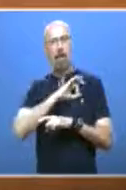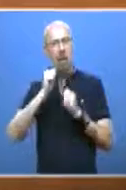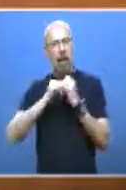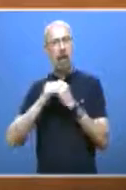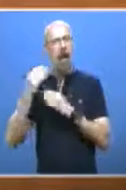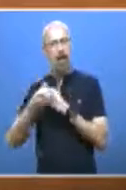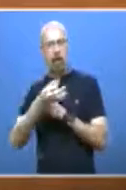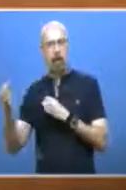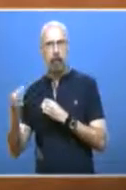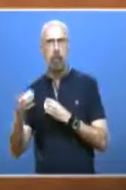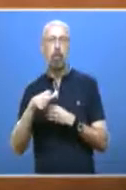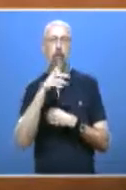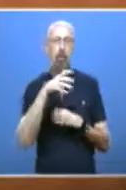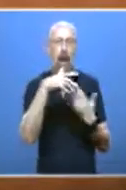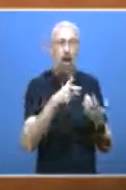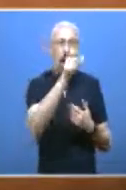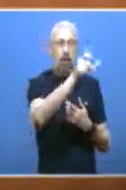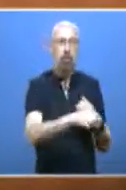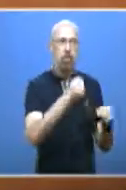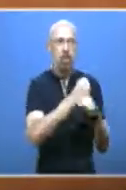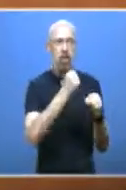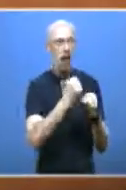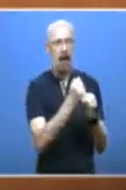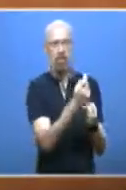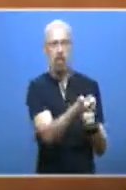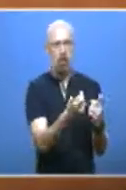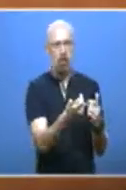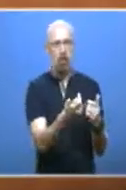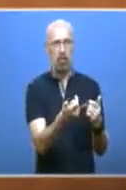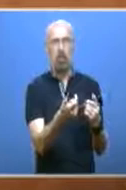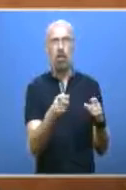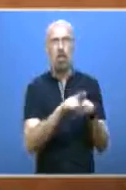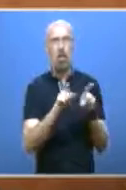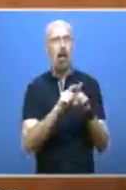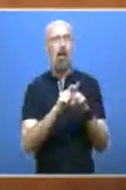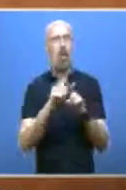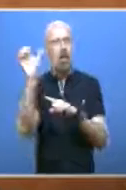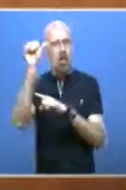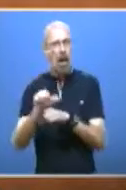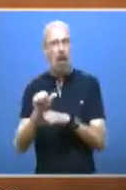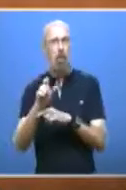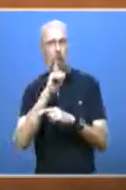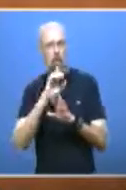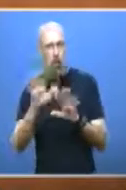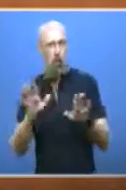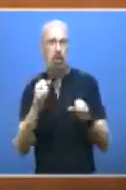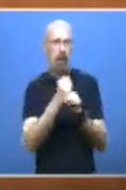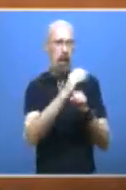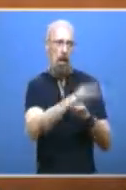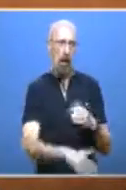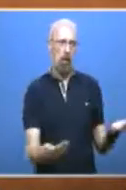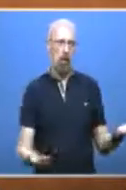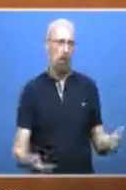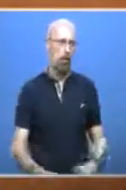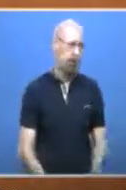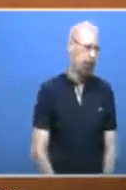Es indecente que usted trabaje menos que los guionistas de películas del cine mudo. Mire, me acusa de tener un verbo